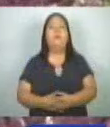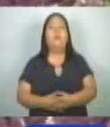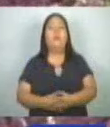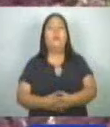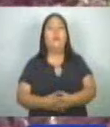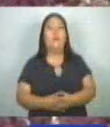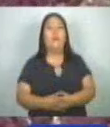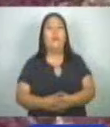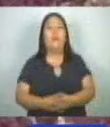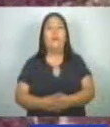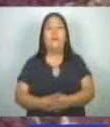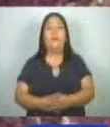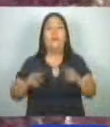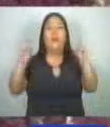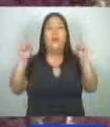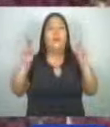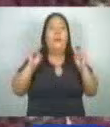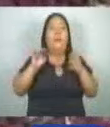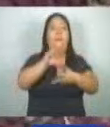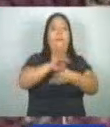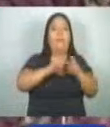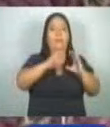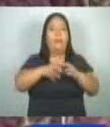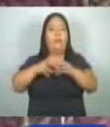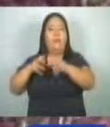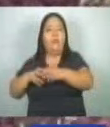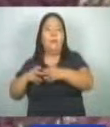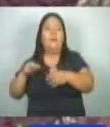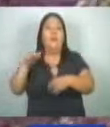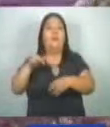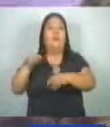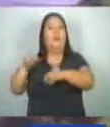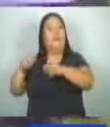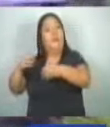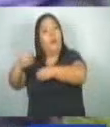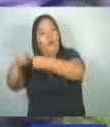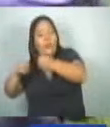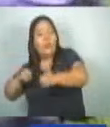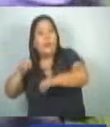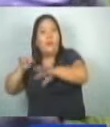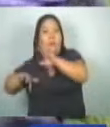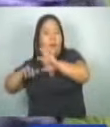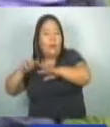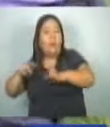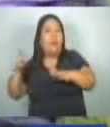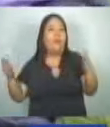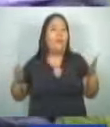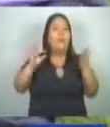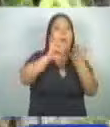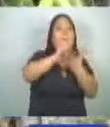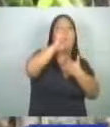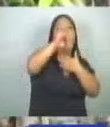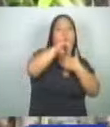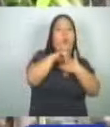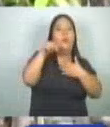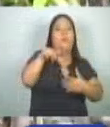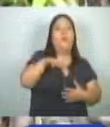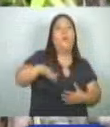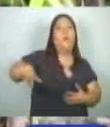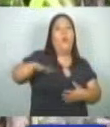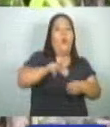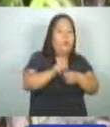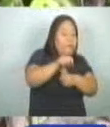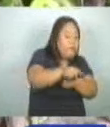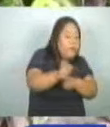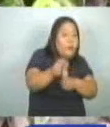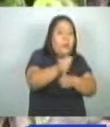Organismos ambientales y además de la Secretaría de Integración Centroamericana realizan un proyecto de reforestación en la región. Con